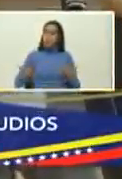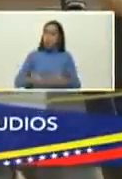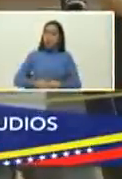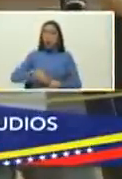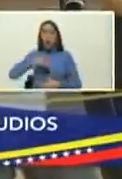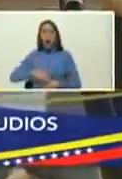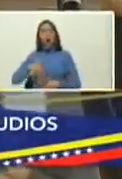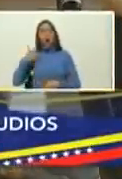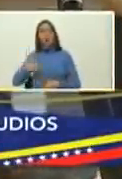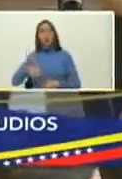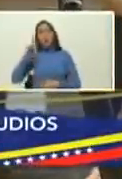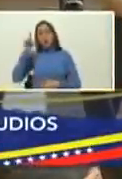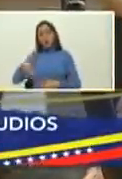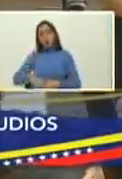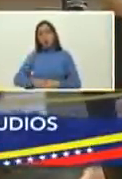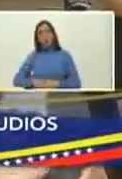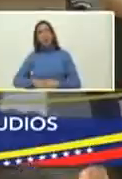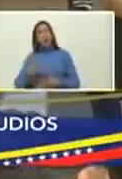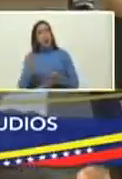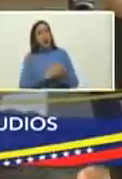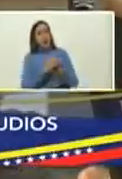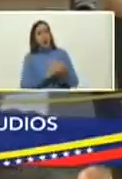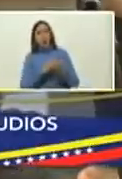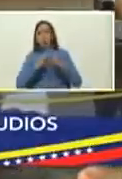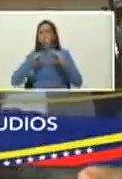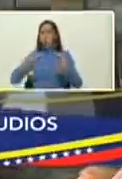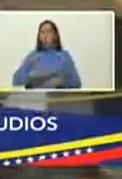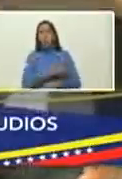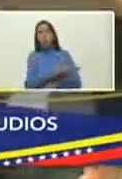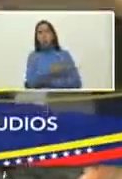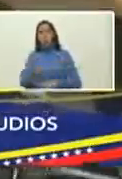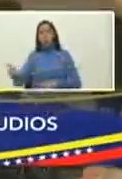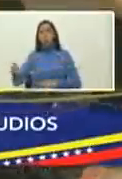país del diablo que ya no es mío es de todos ustedes